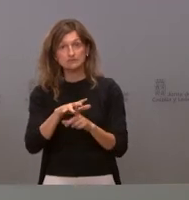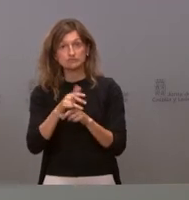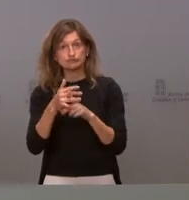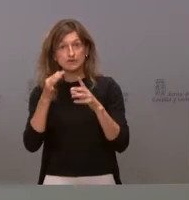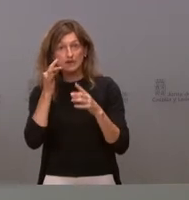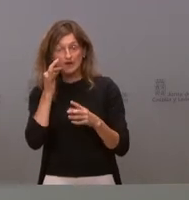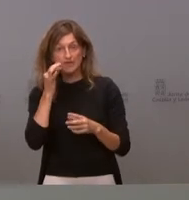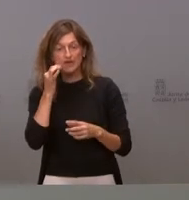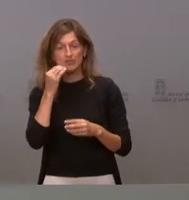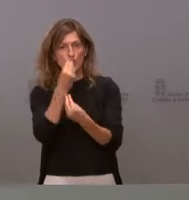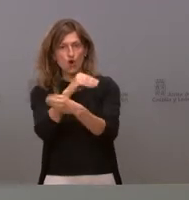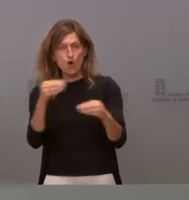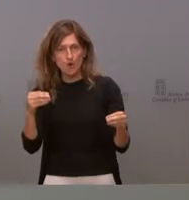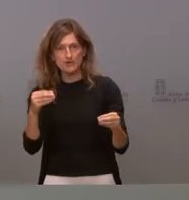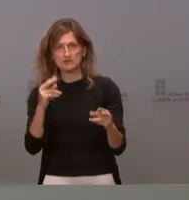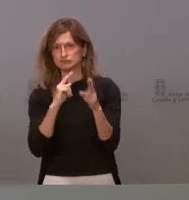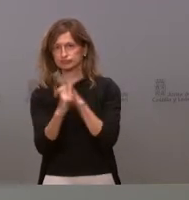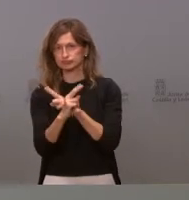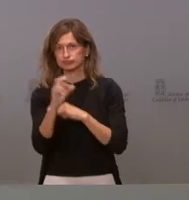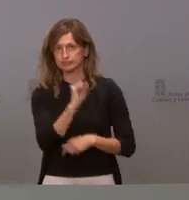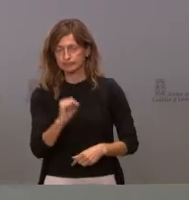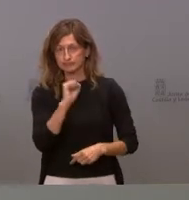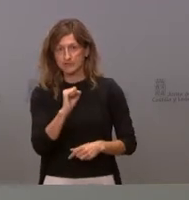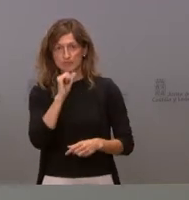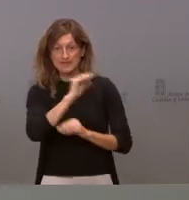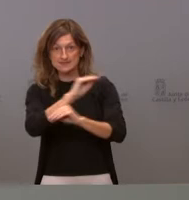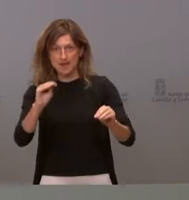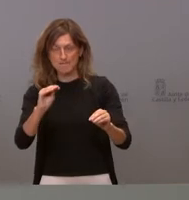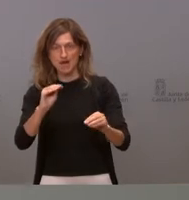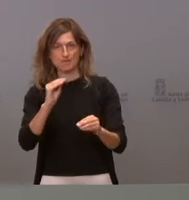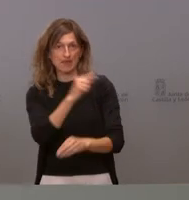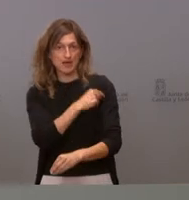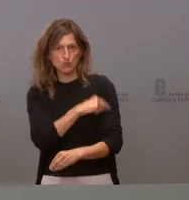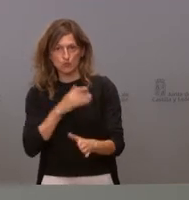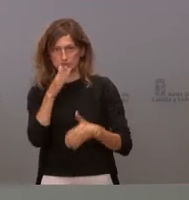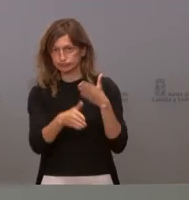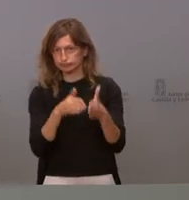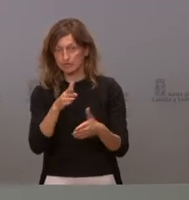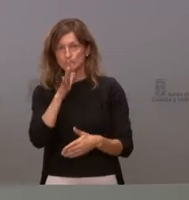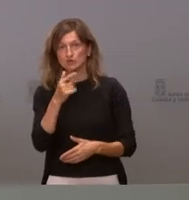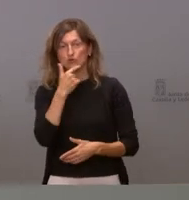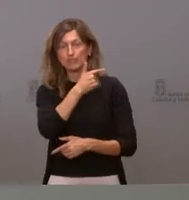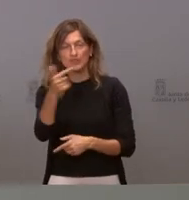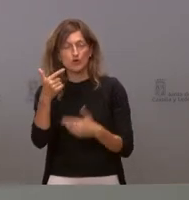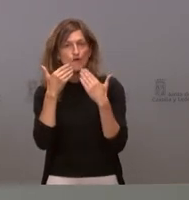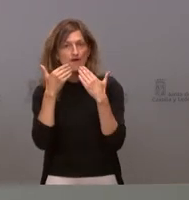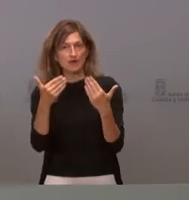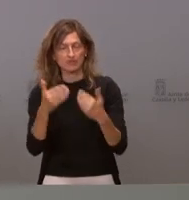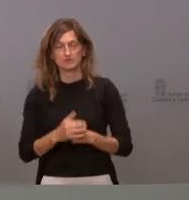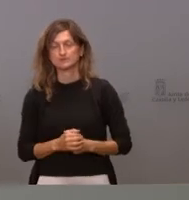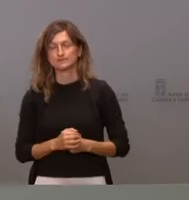están dando una respuesta magnífica a los llamamientos para las vacunas y también por eso les quiero dar las gracias.